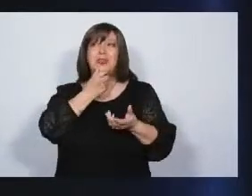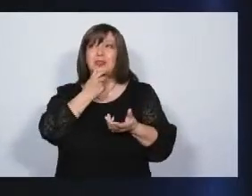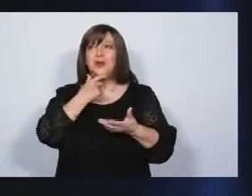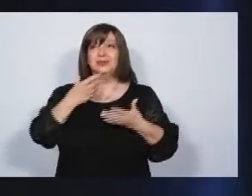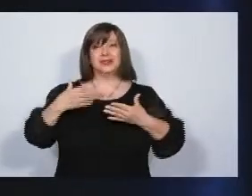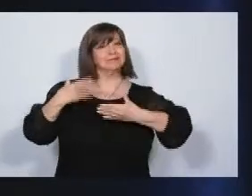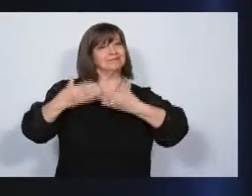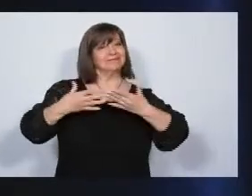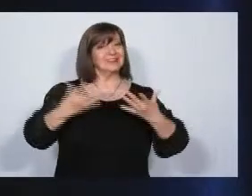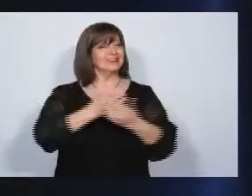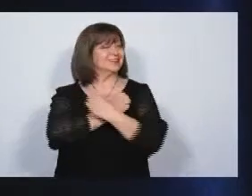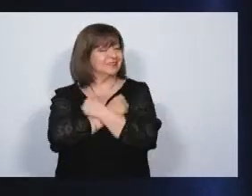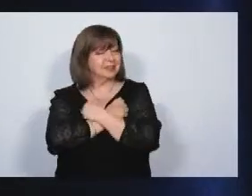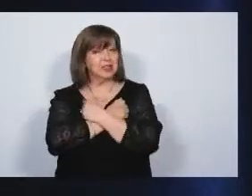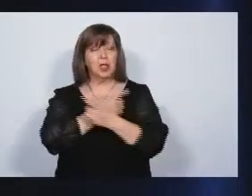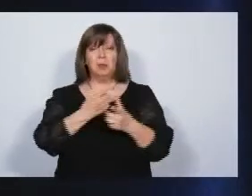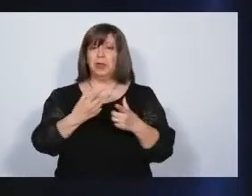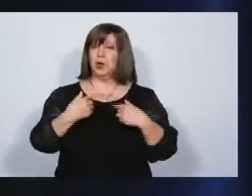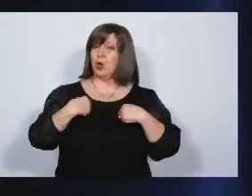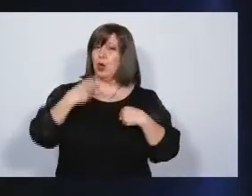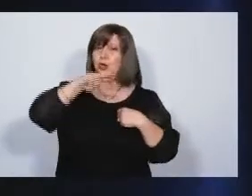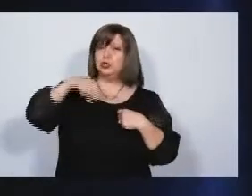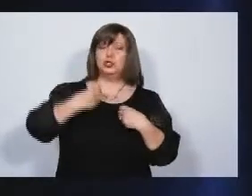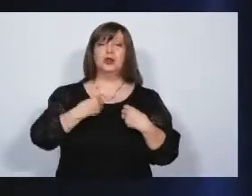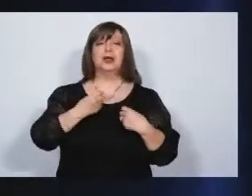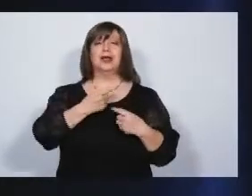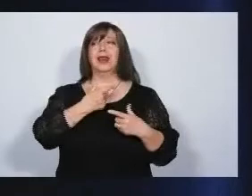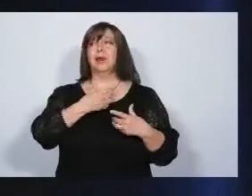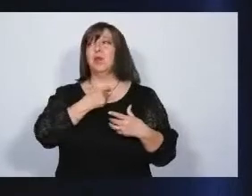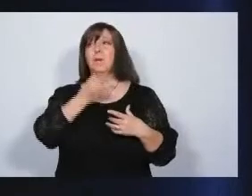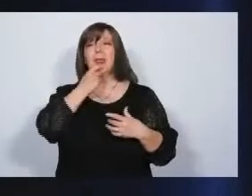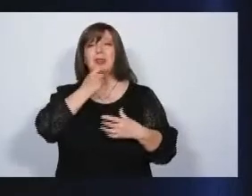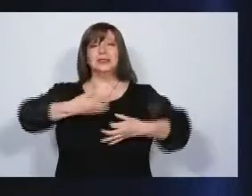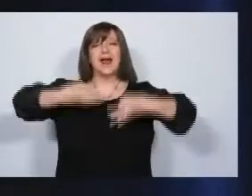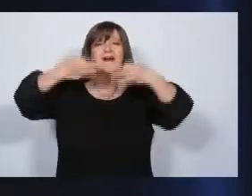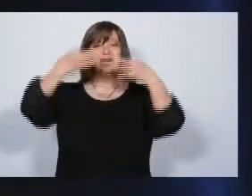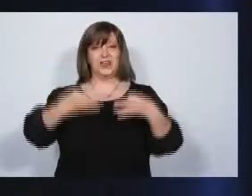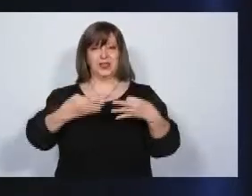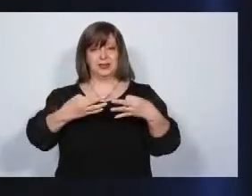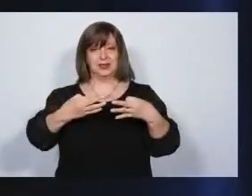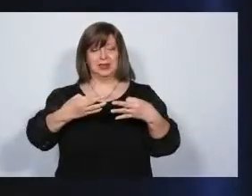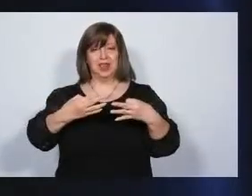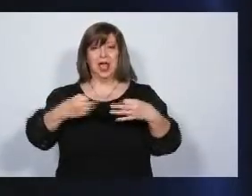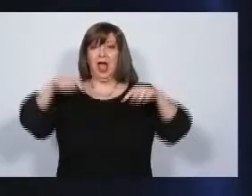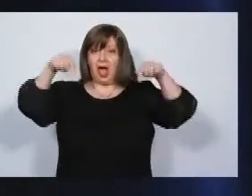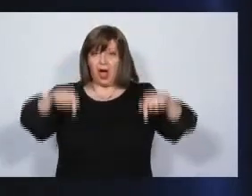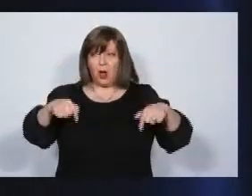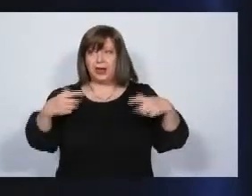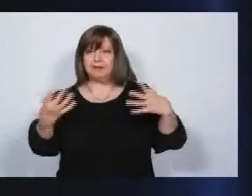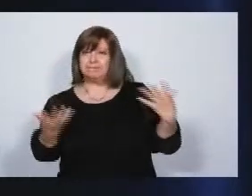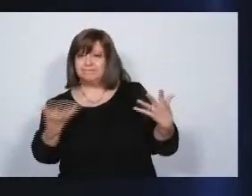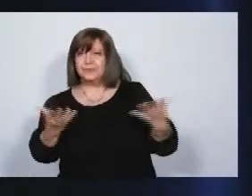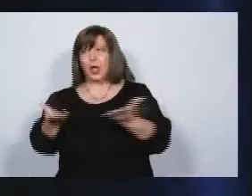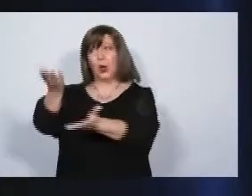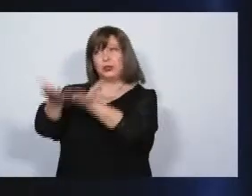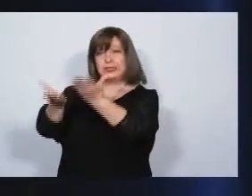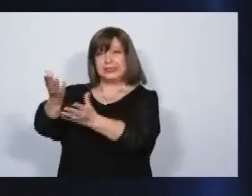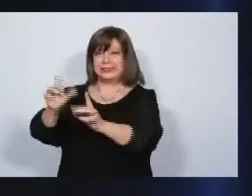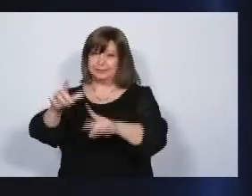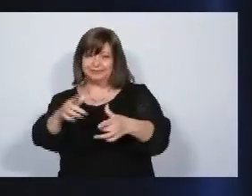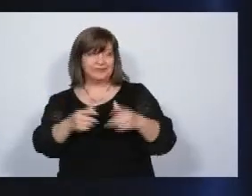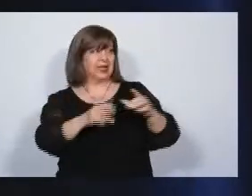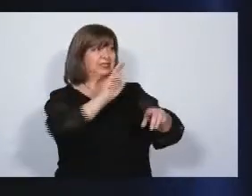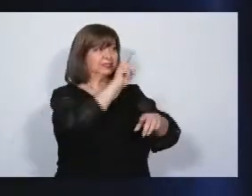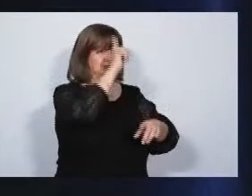provincia. La diferencia es que nosotros queremos verla bien. Y con la situación en la cual hoy está la justicia y la seguridad